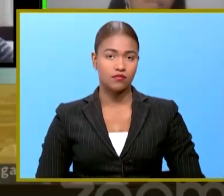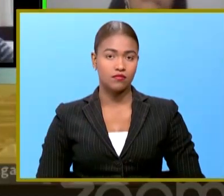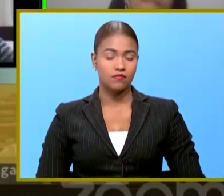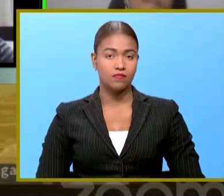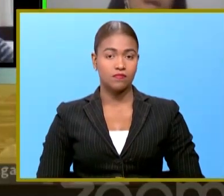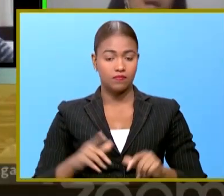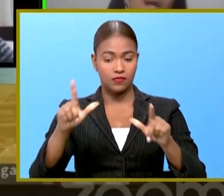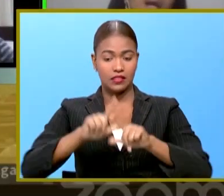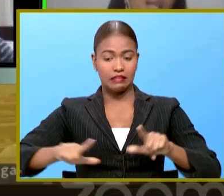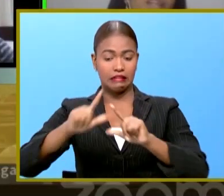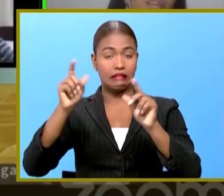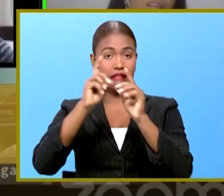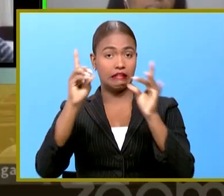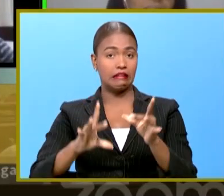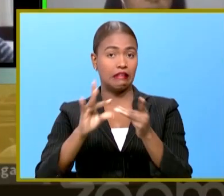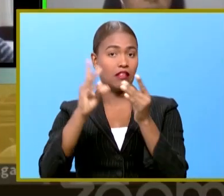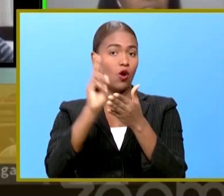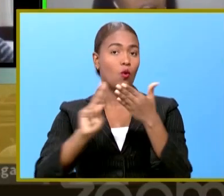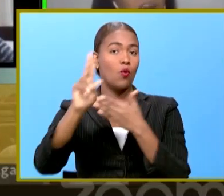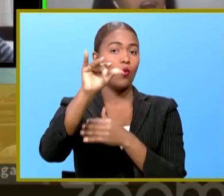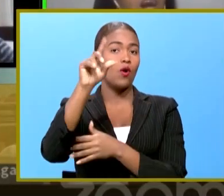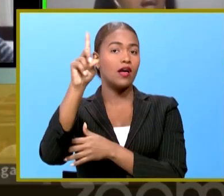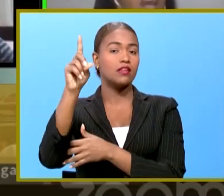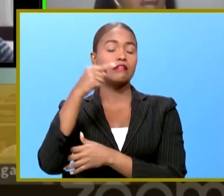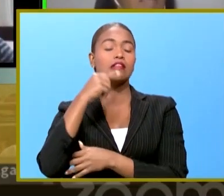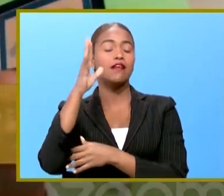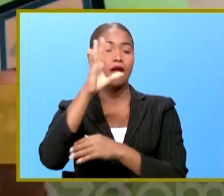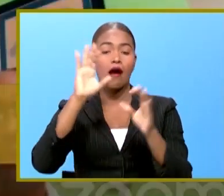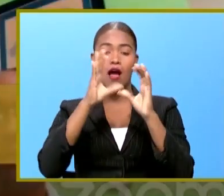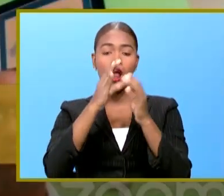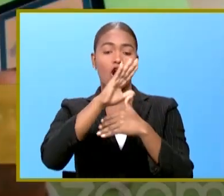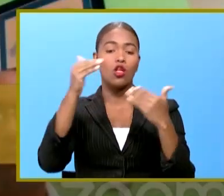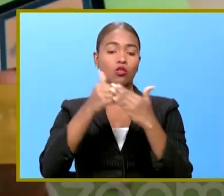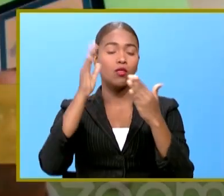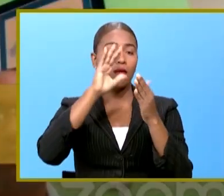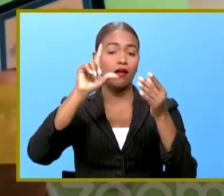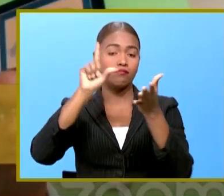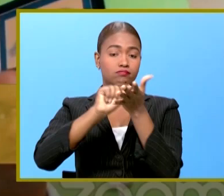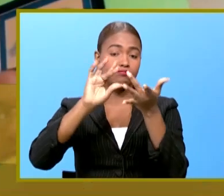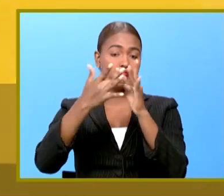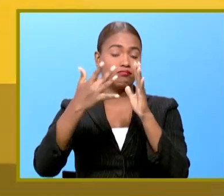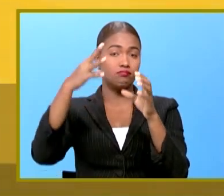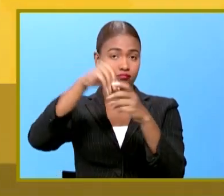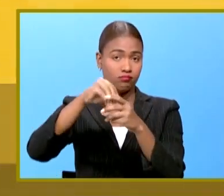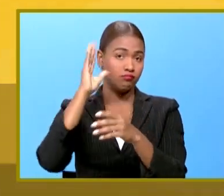Rectora de la UAS dice que impartirán todas sus clases de manera virtual.